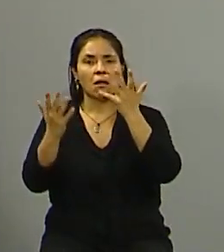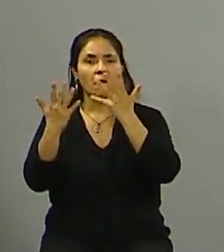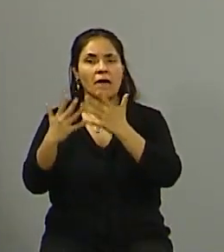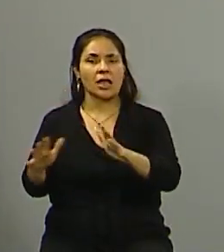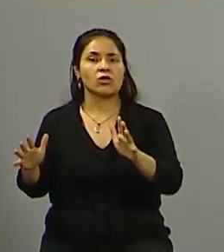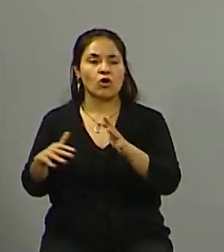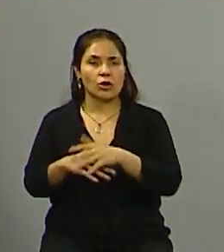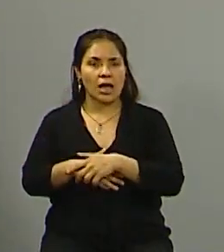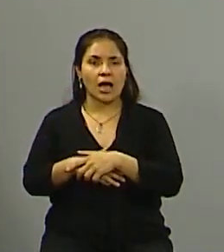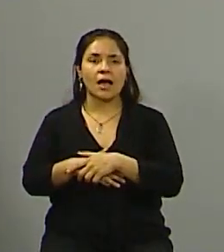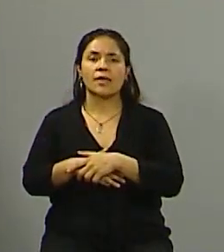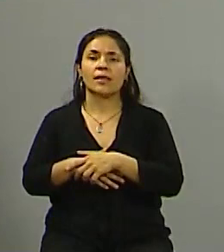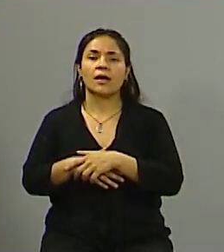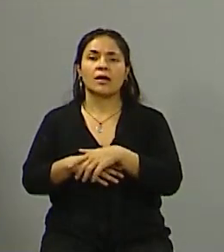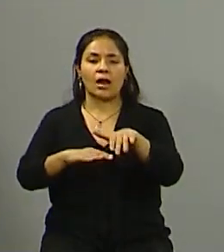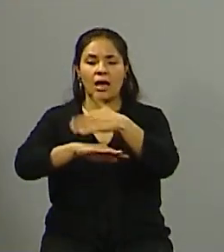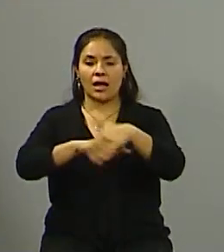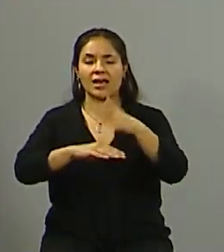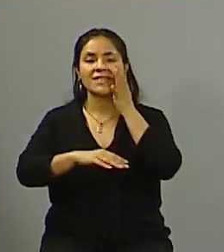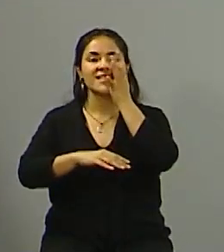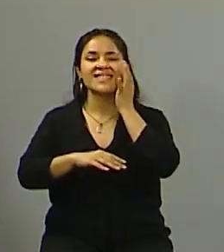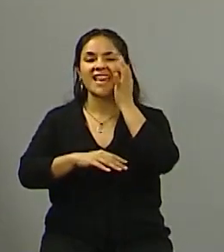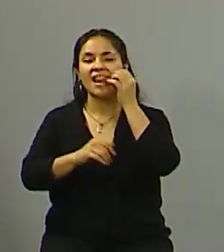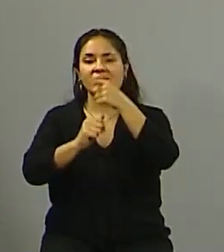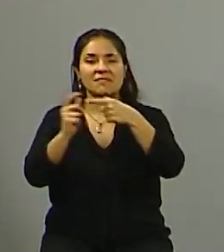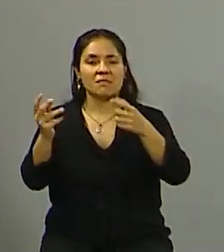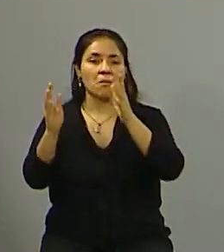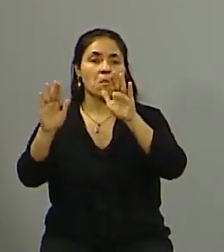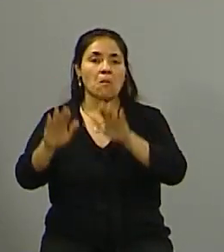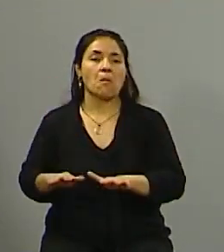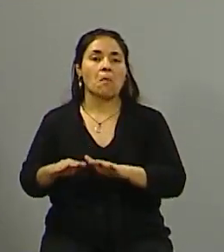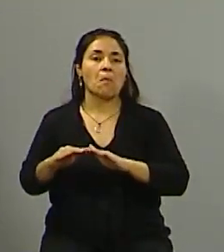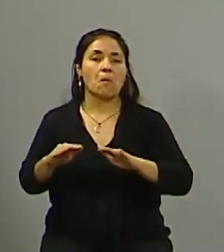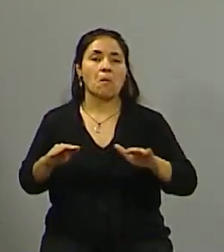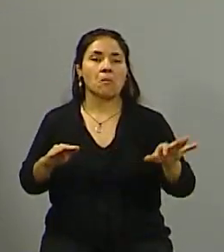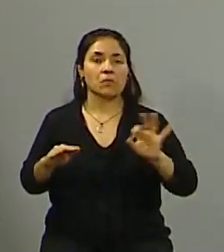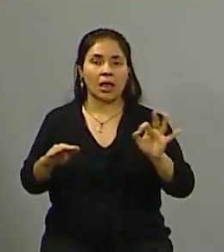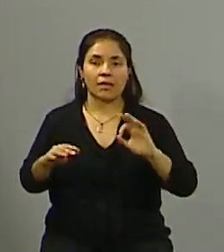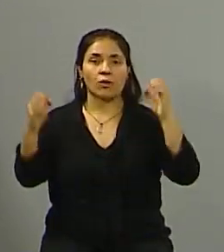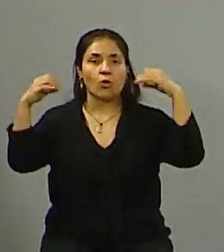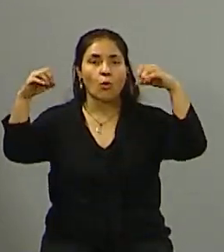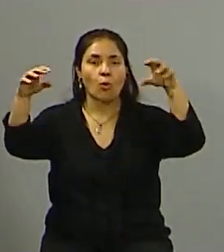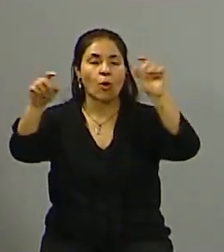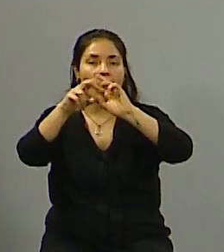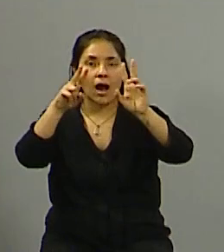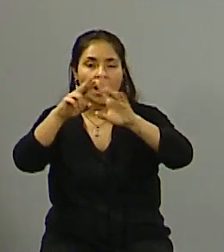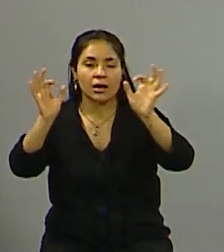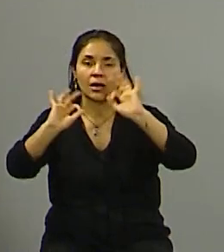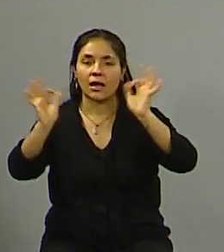la higiene urbana prácticamente paralizada, luminarias que no se cambian, presupuesto acabado,